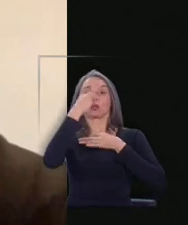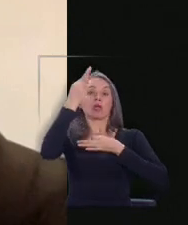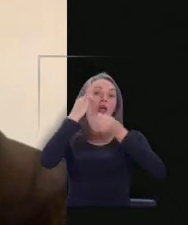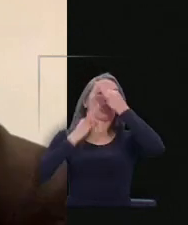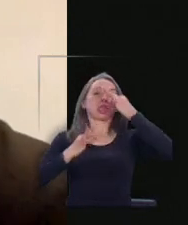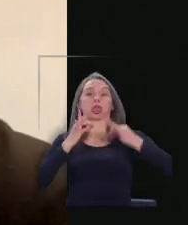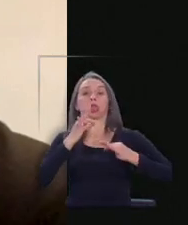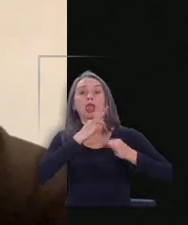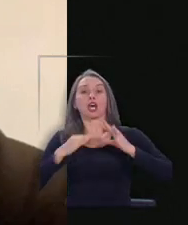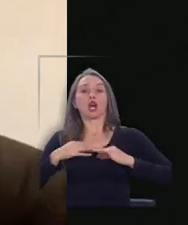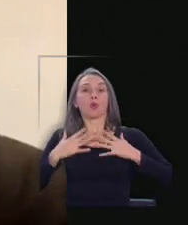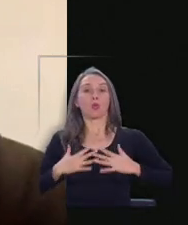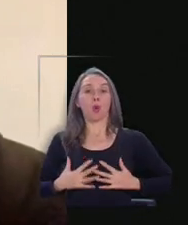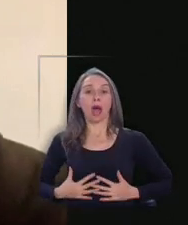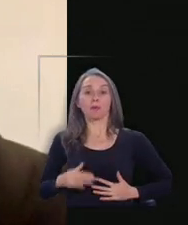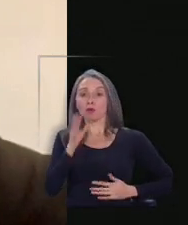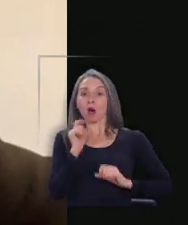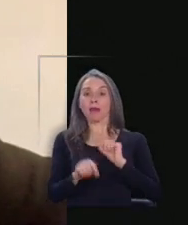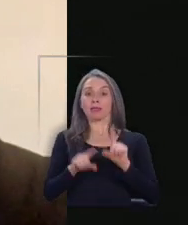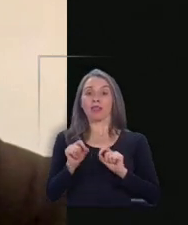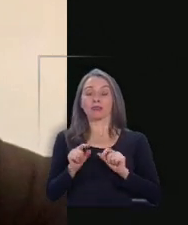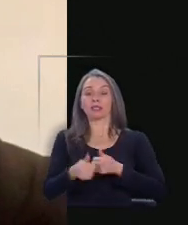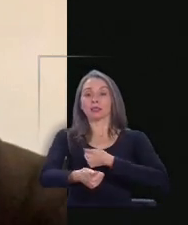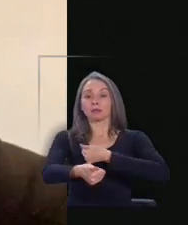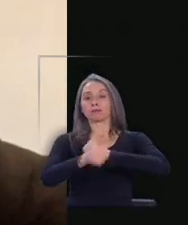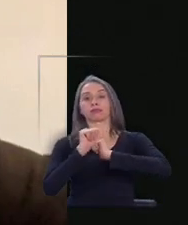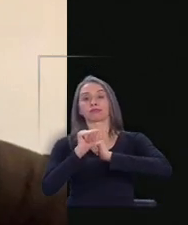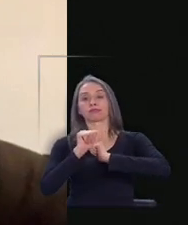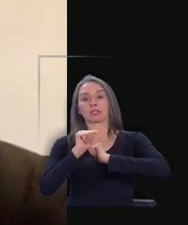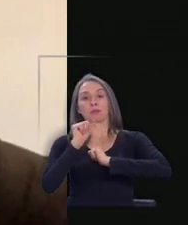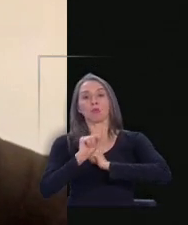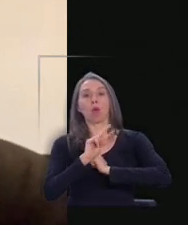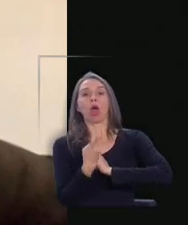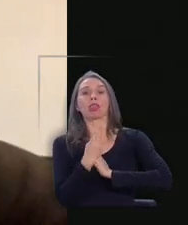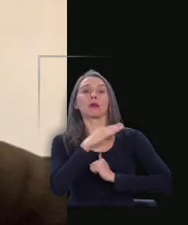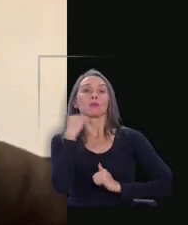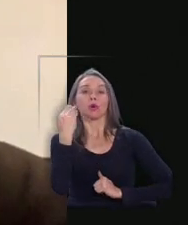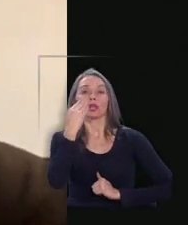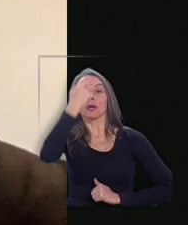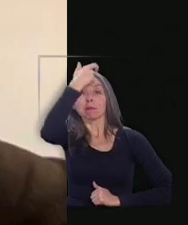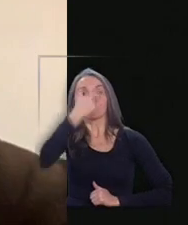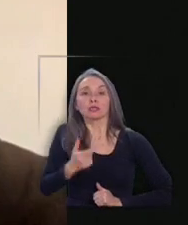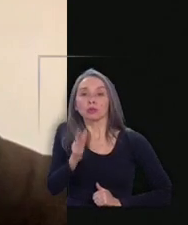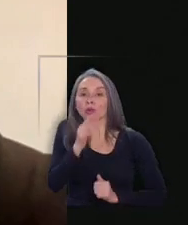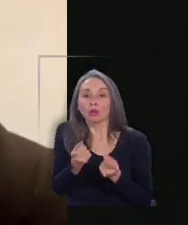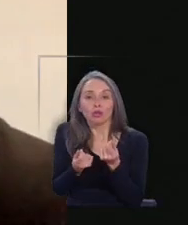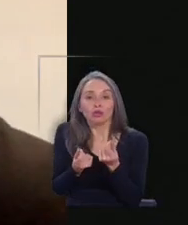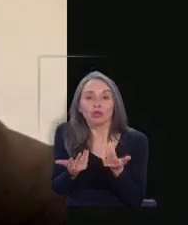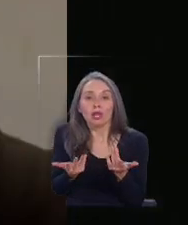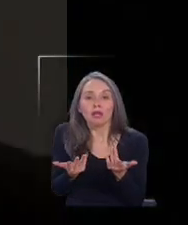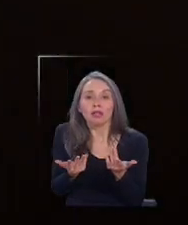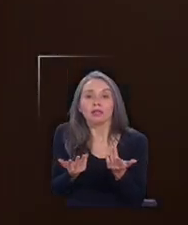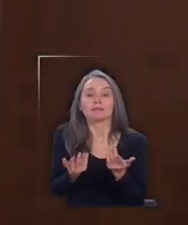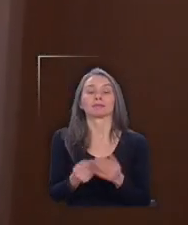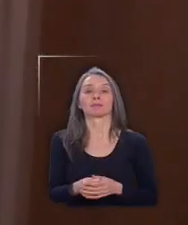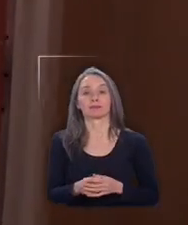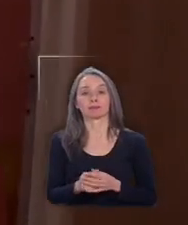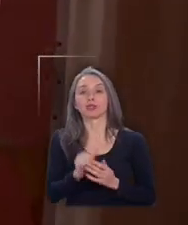tenga consecuencias mucho más letales en personas de niveles socioeconómicos más bajos.